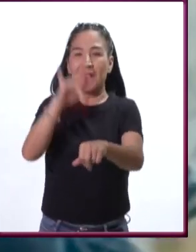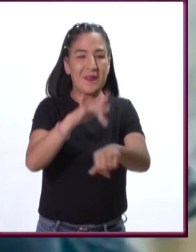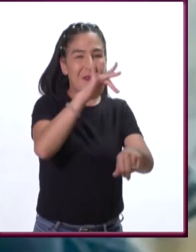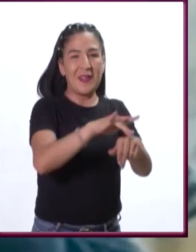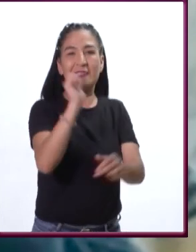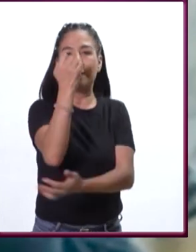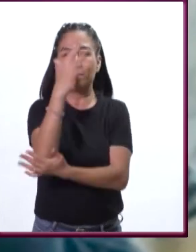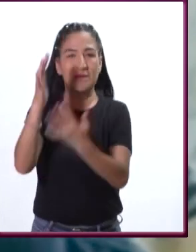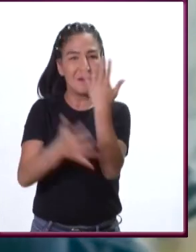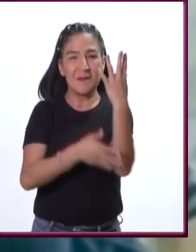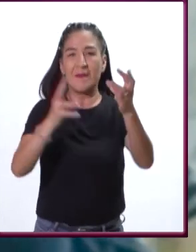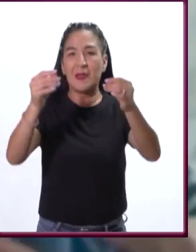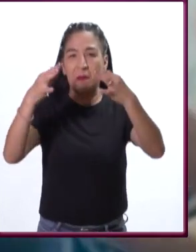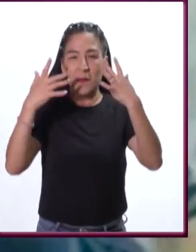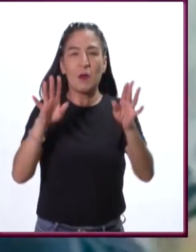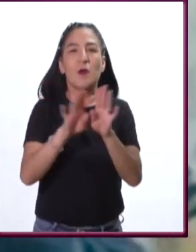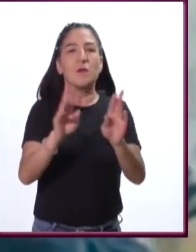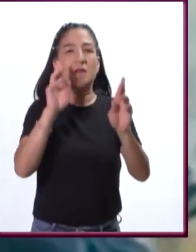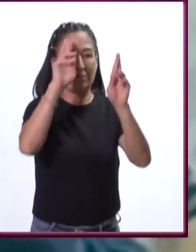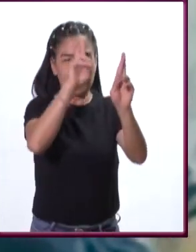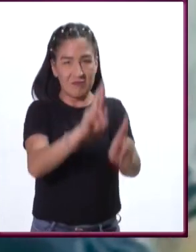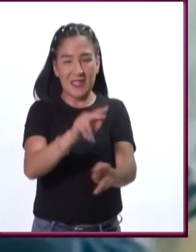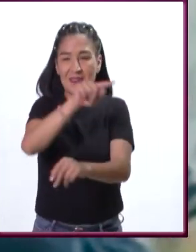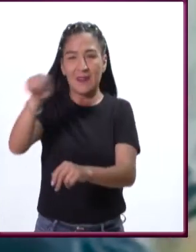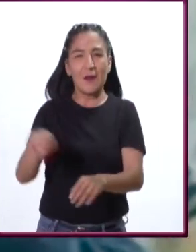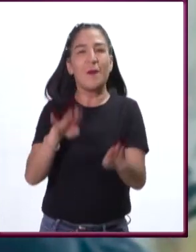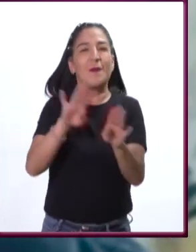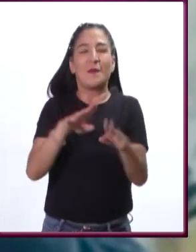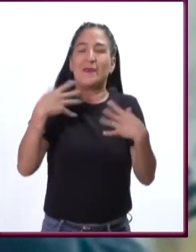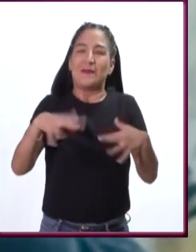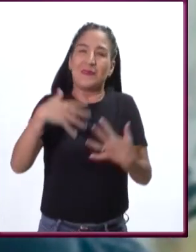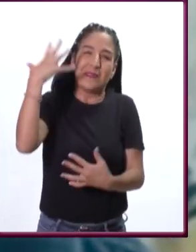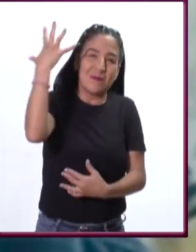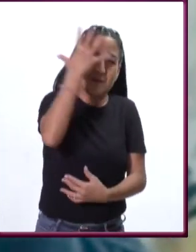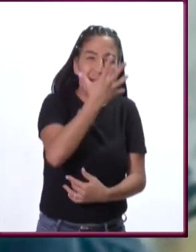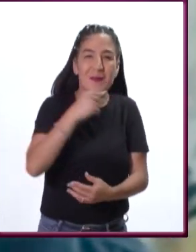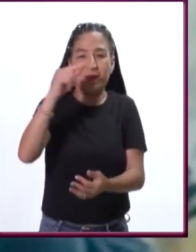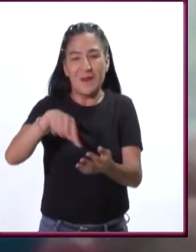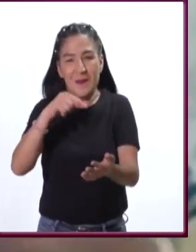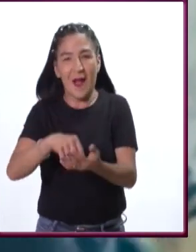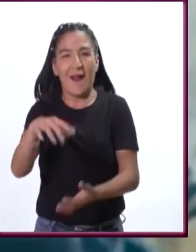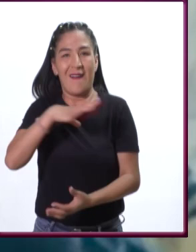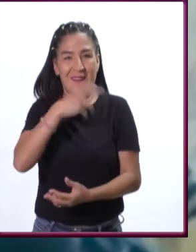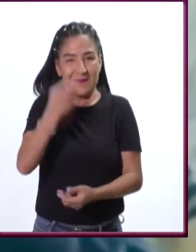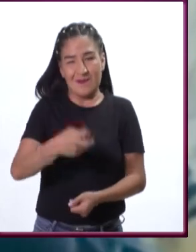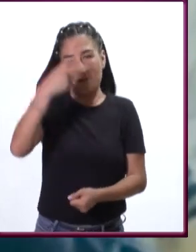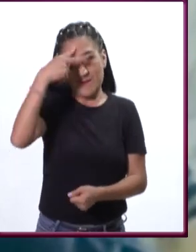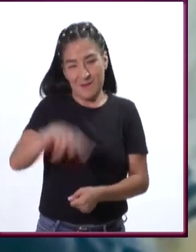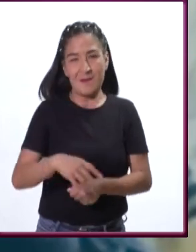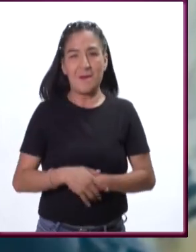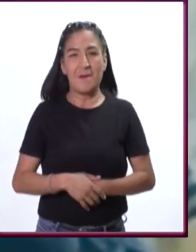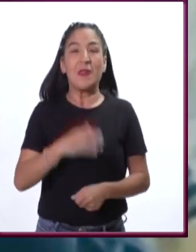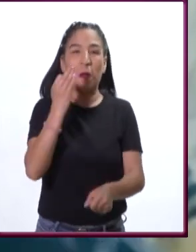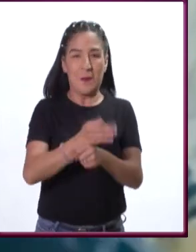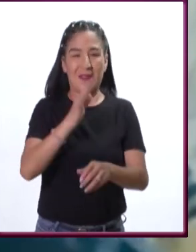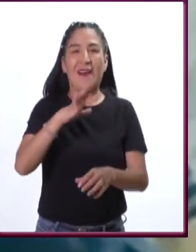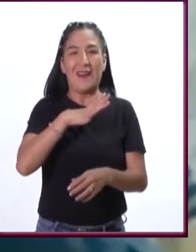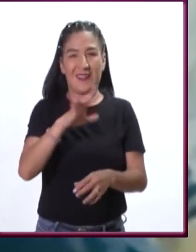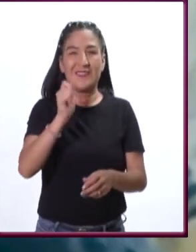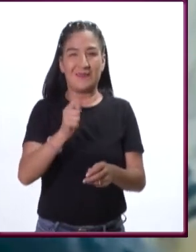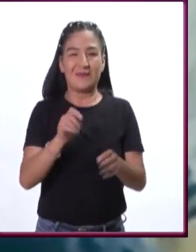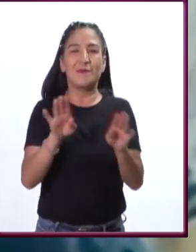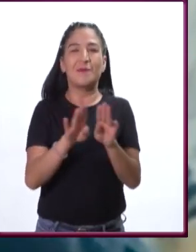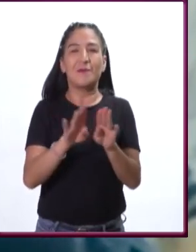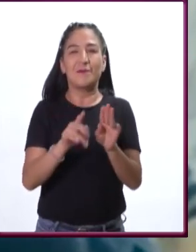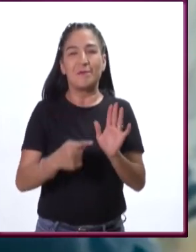recibir gente de afuera y mostrarles la riqueza maravillosa que hay. Está una iniciativa que a mí me